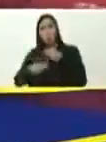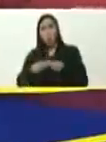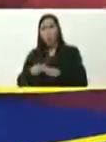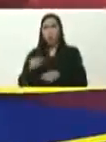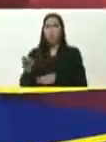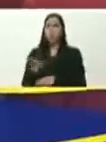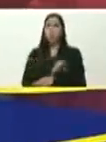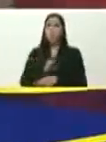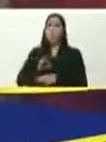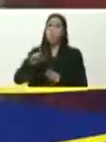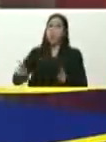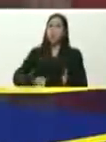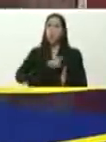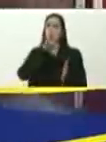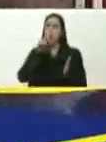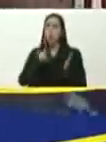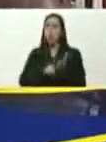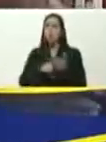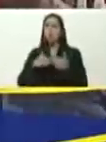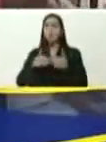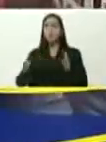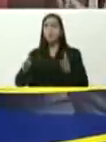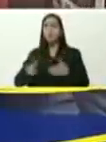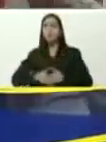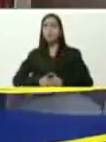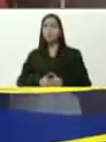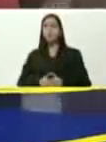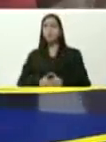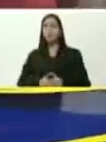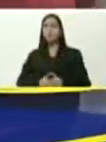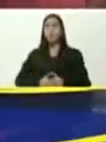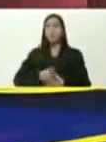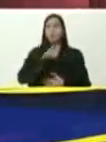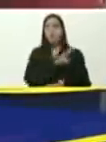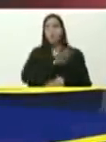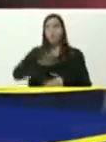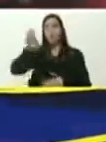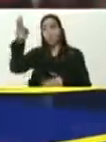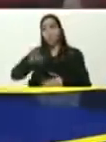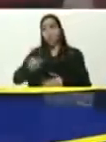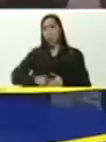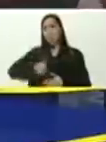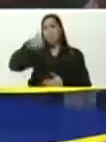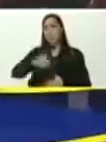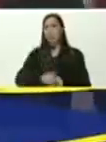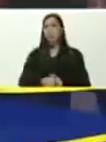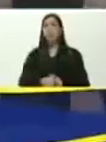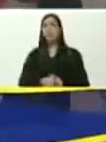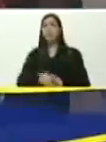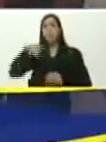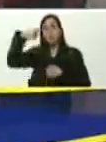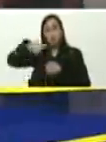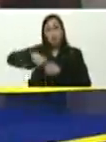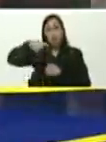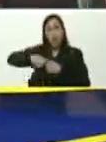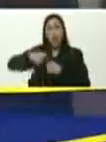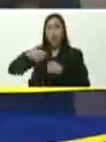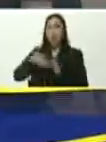funcionamiento, el 100%, que hoy, como usted lo decía, tiene 35% más de capacidad, que cuando,